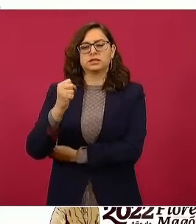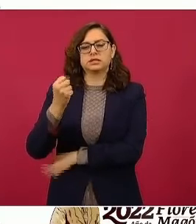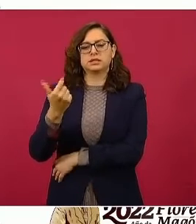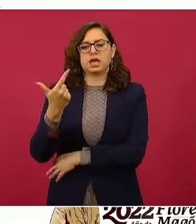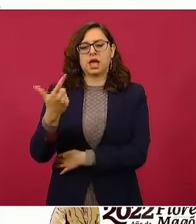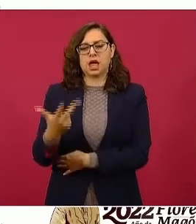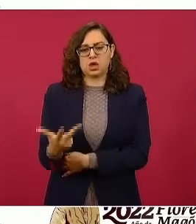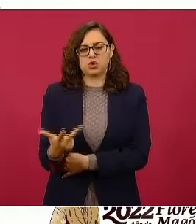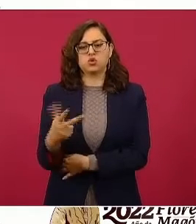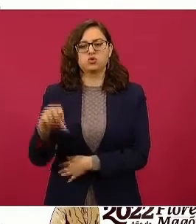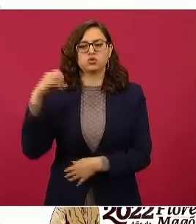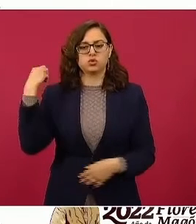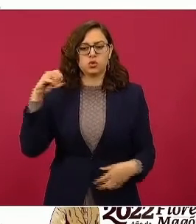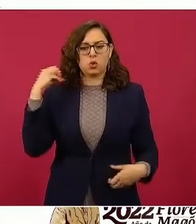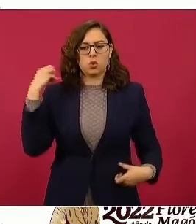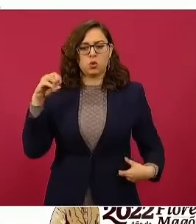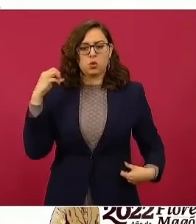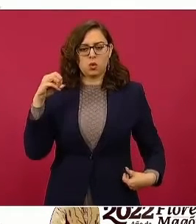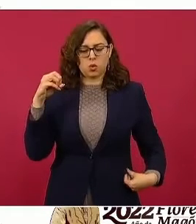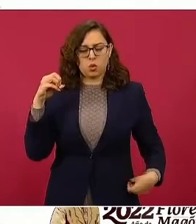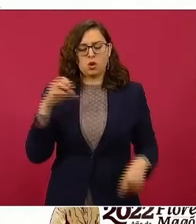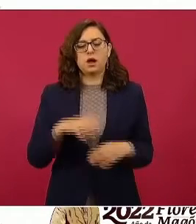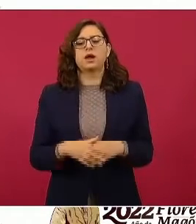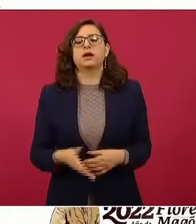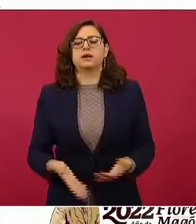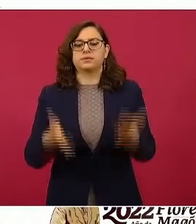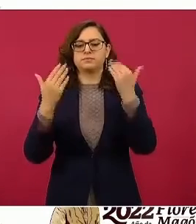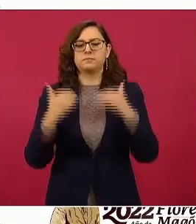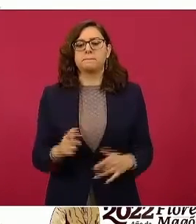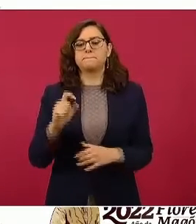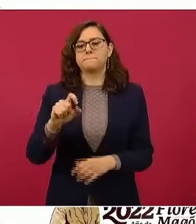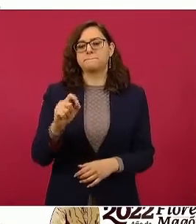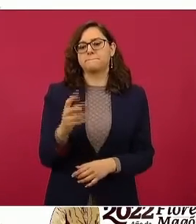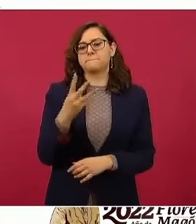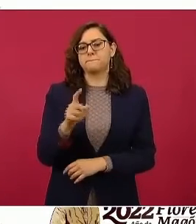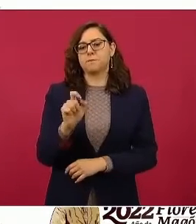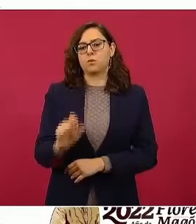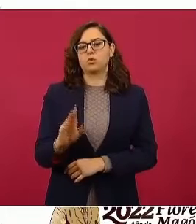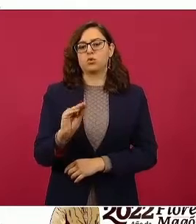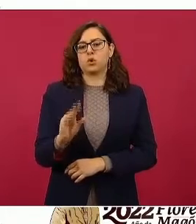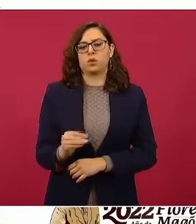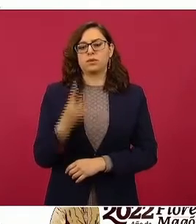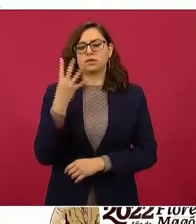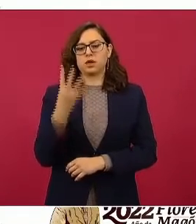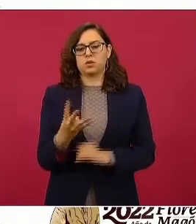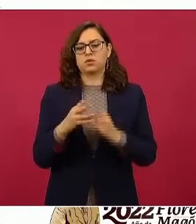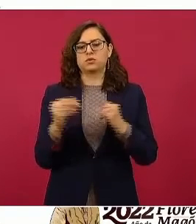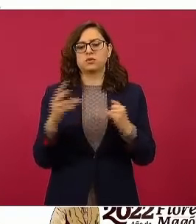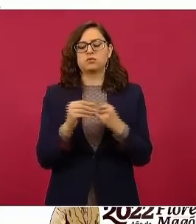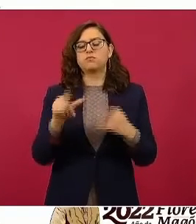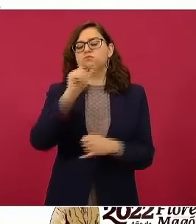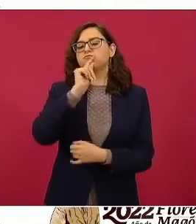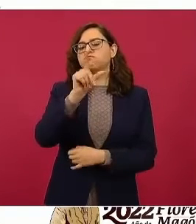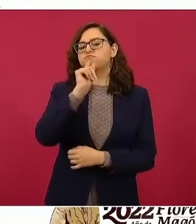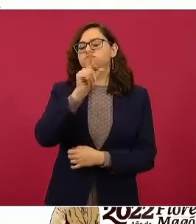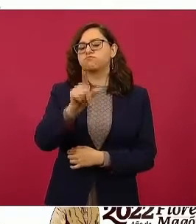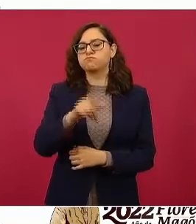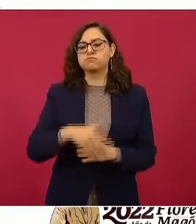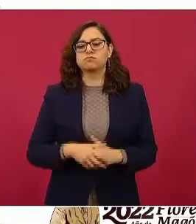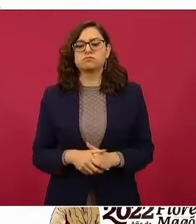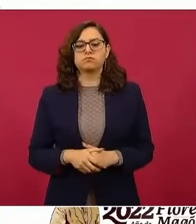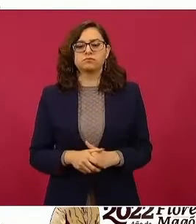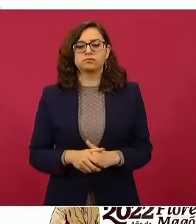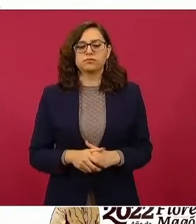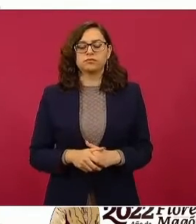Tepelmeme en Oaxaca y 24 pesos con 94 centavos de franquicia Pemex en